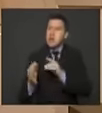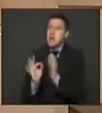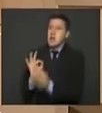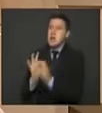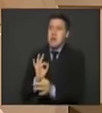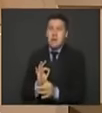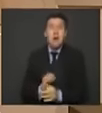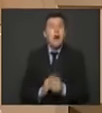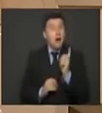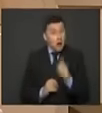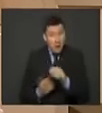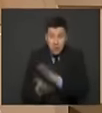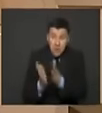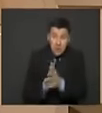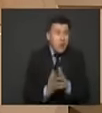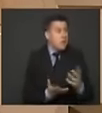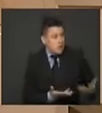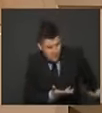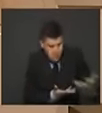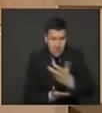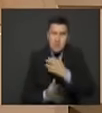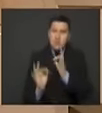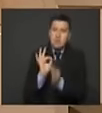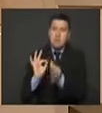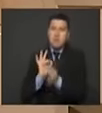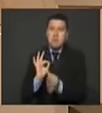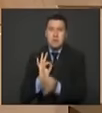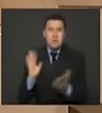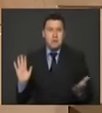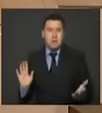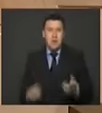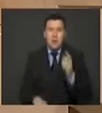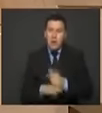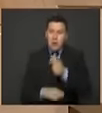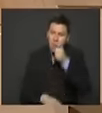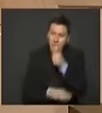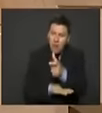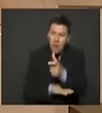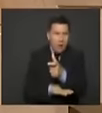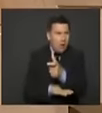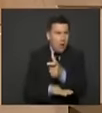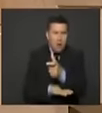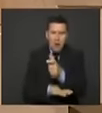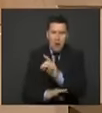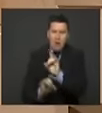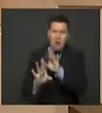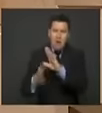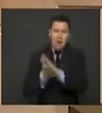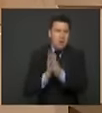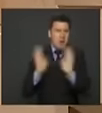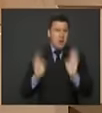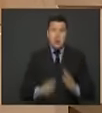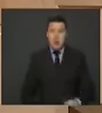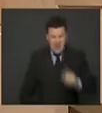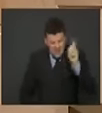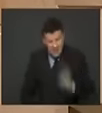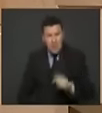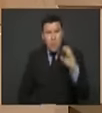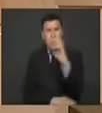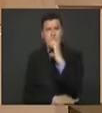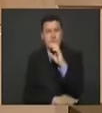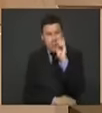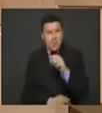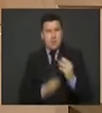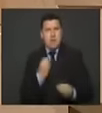paz tampoco es un tiempo de normalidad la regla fiscal no puede ser la enemiga de la paz Colombia tiene cómo